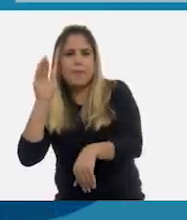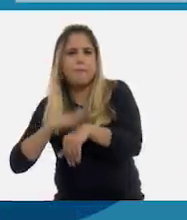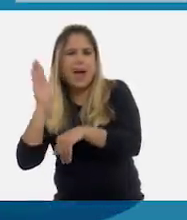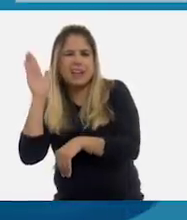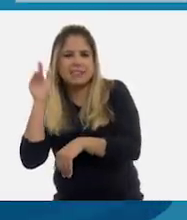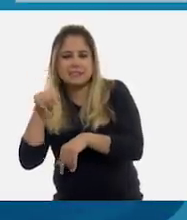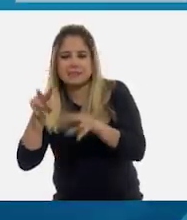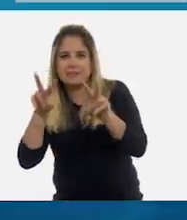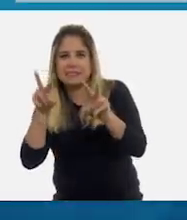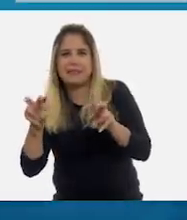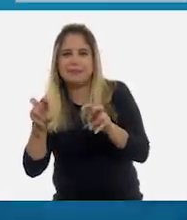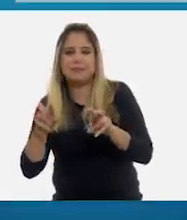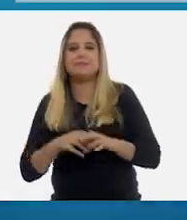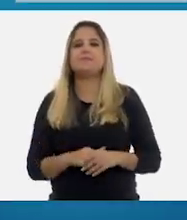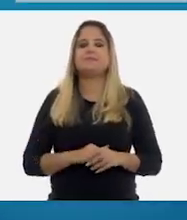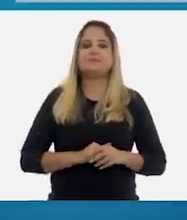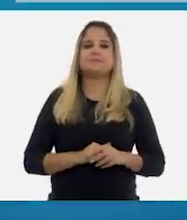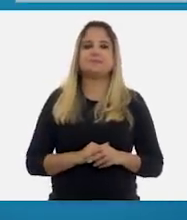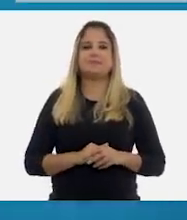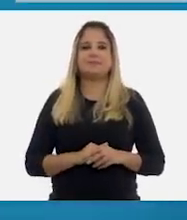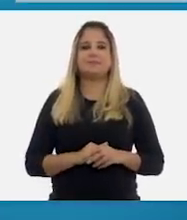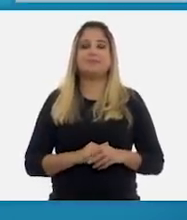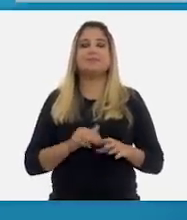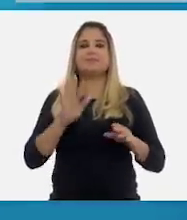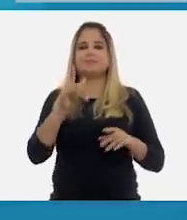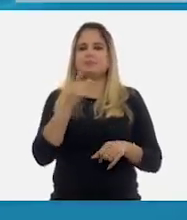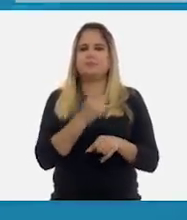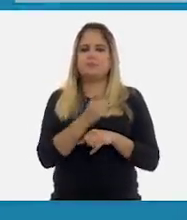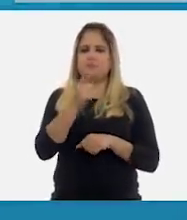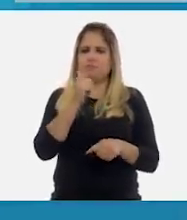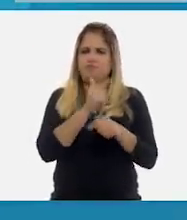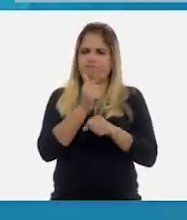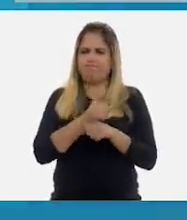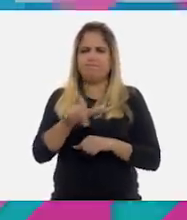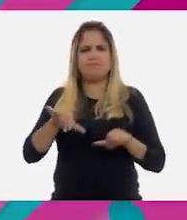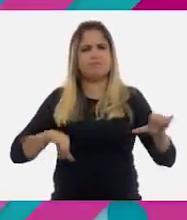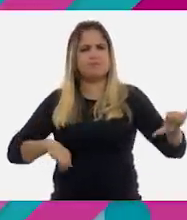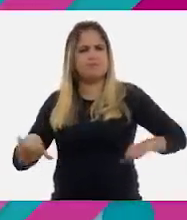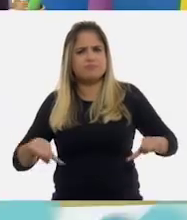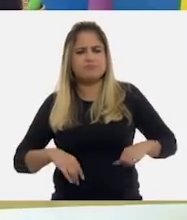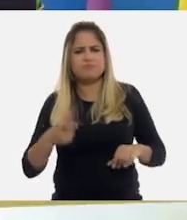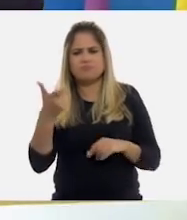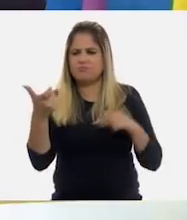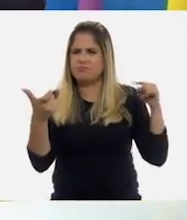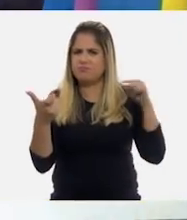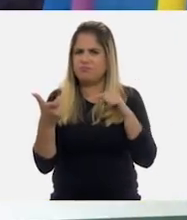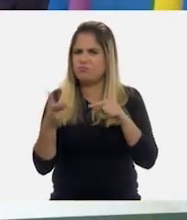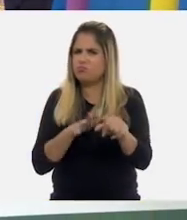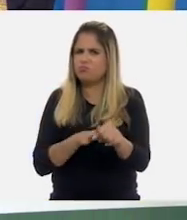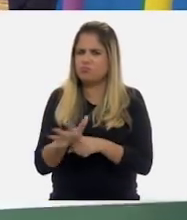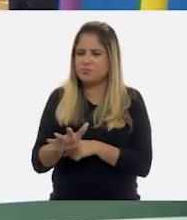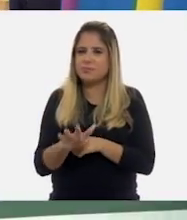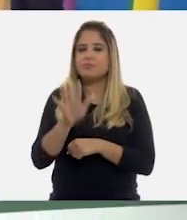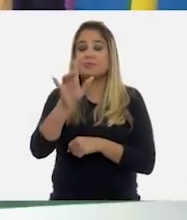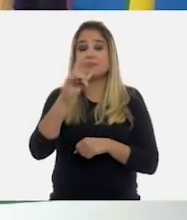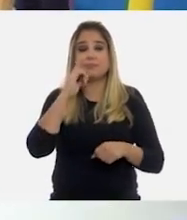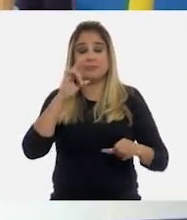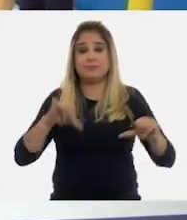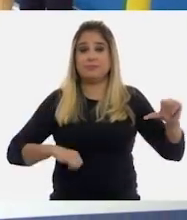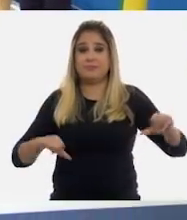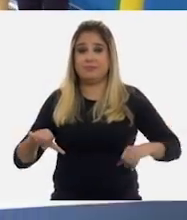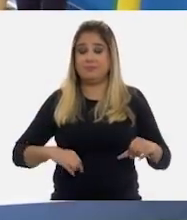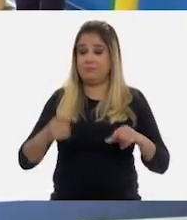Muy bien. Muy bien. Primero, identifiquemos las actividades económicas. Tenemos actividades